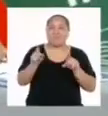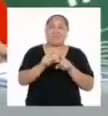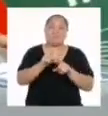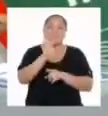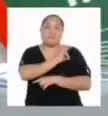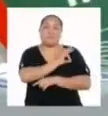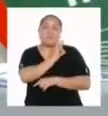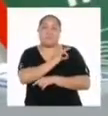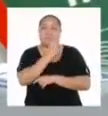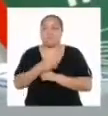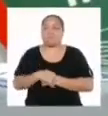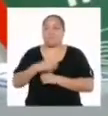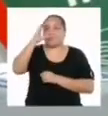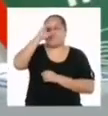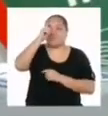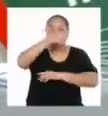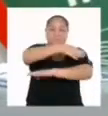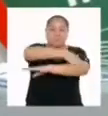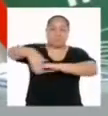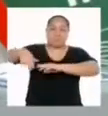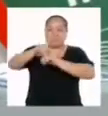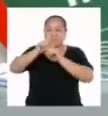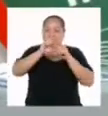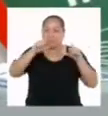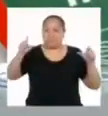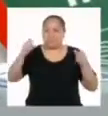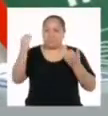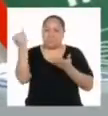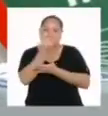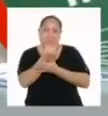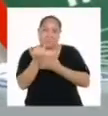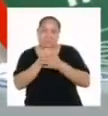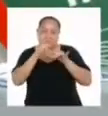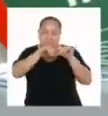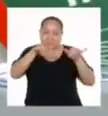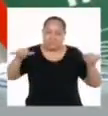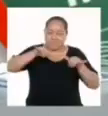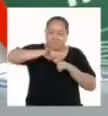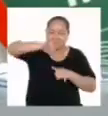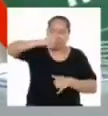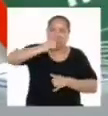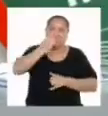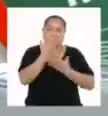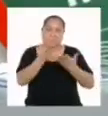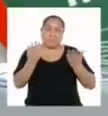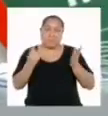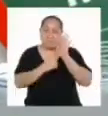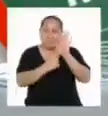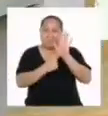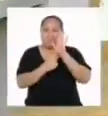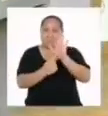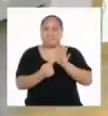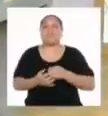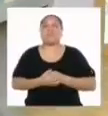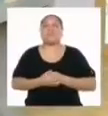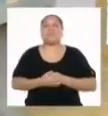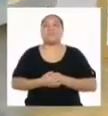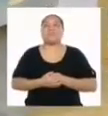aprovechen en buscar una regla para poder dibujar y medir algunos diseños de los envases que iremos presentando.